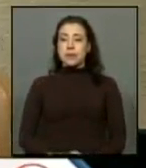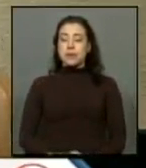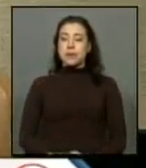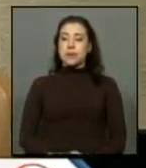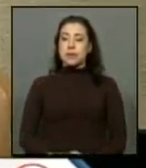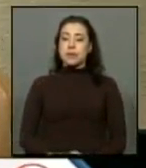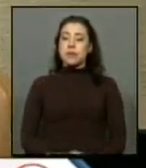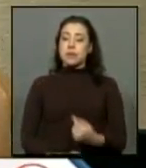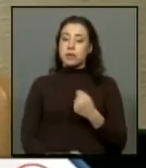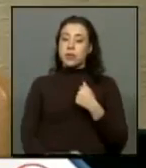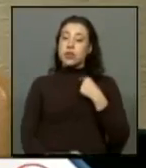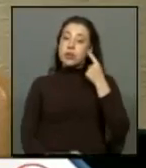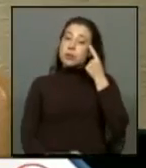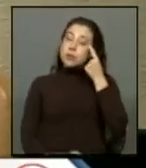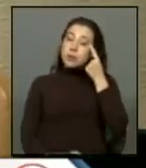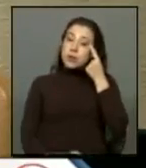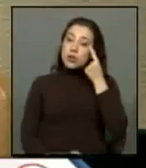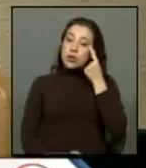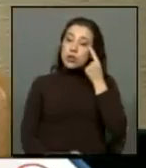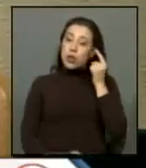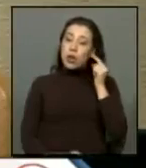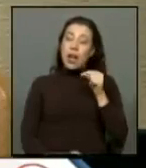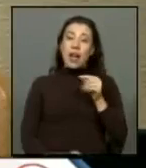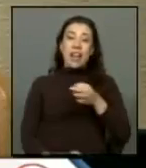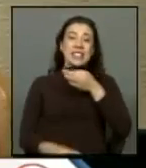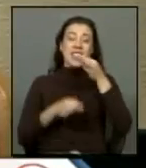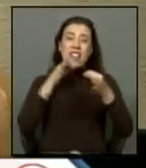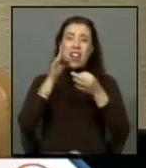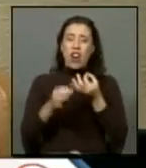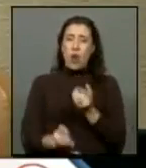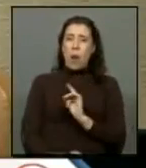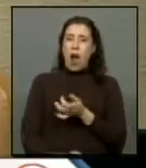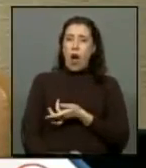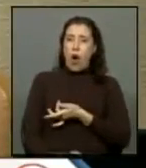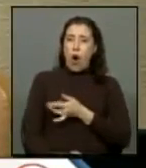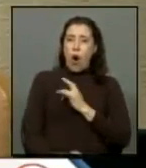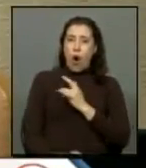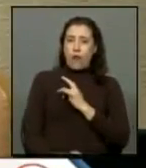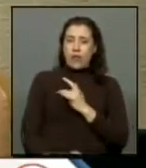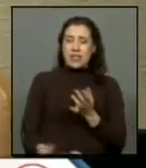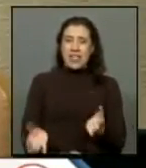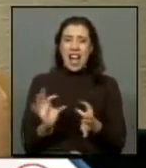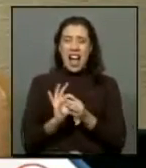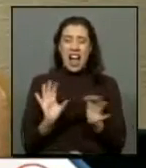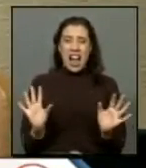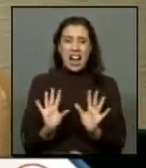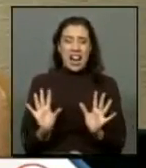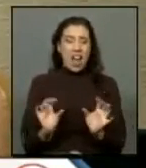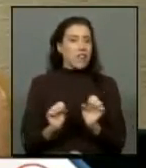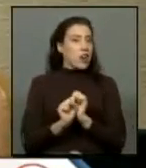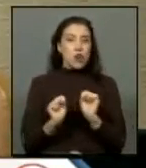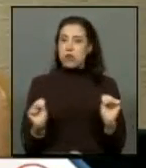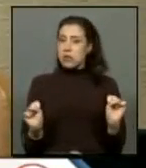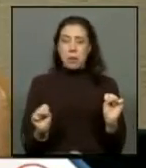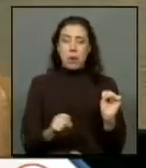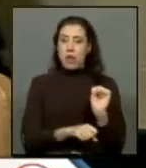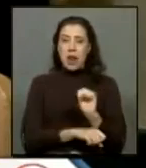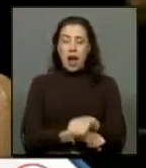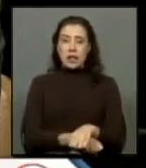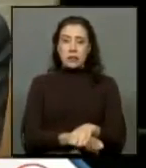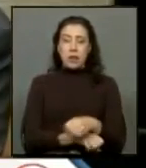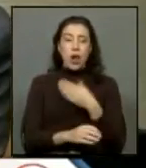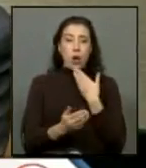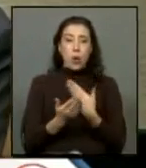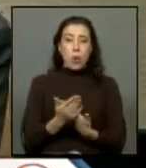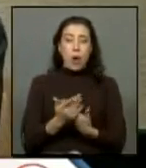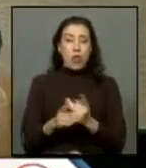me parece a mí que aquí se han proferido ofensas que son gravísimas y que son inaceptables y en un momento